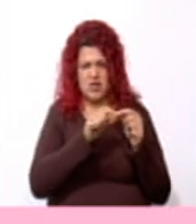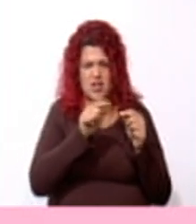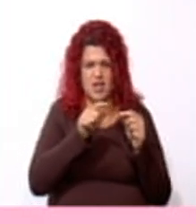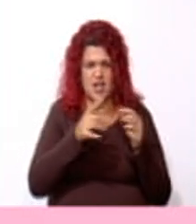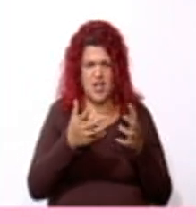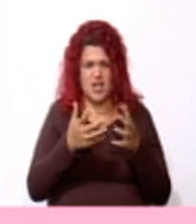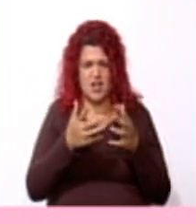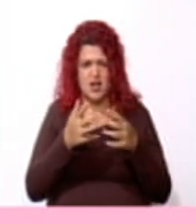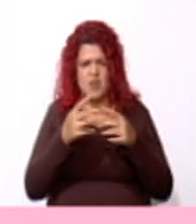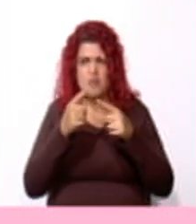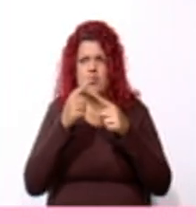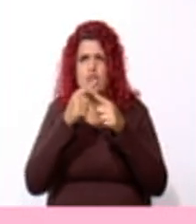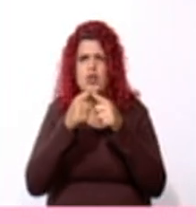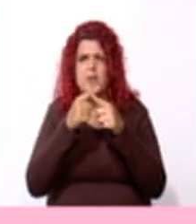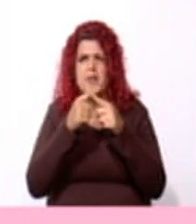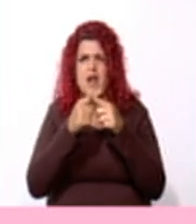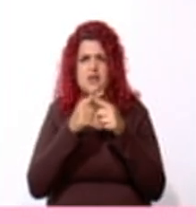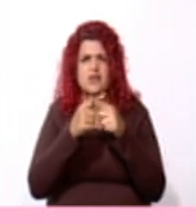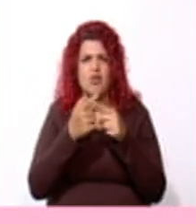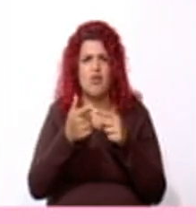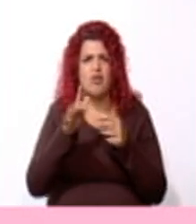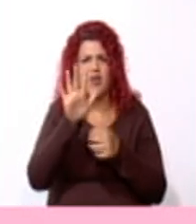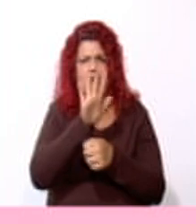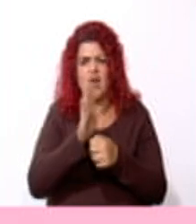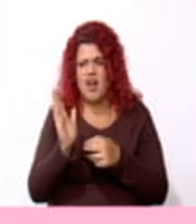los lados de una figura geométrica?